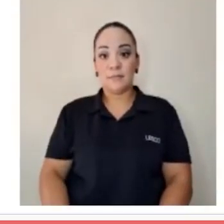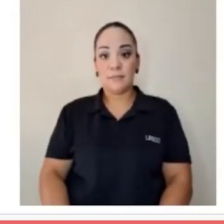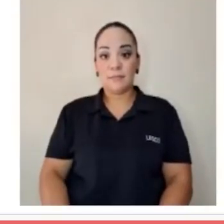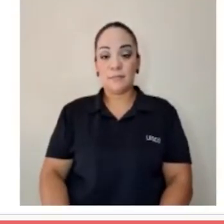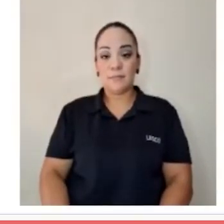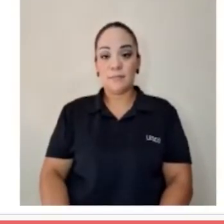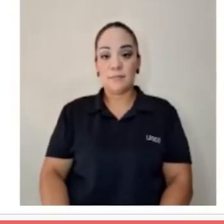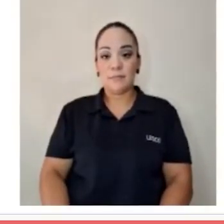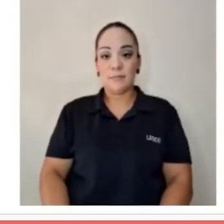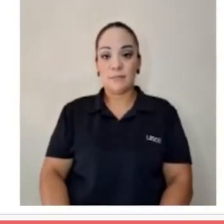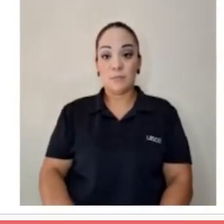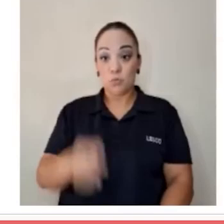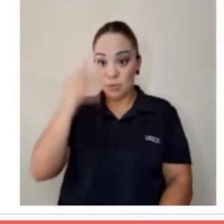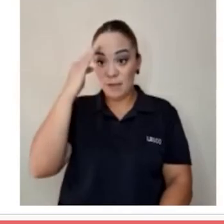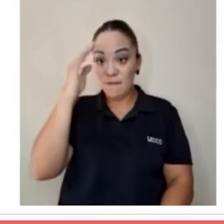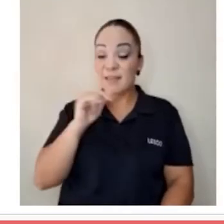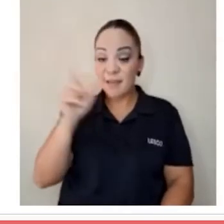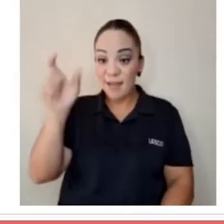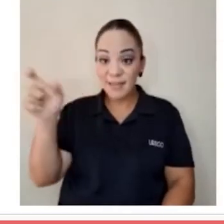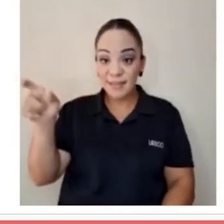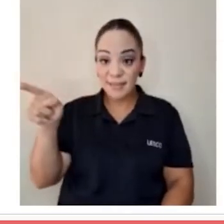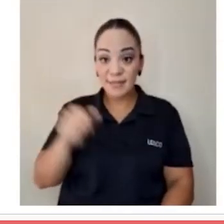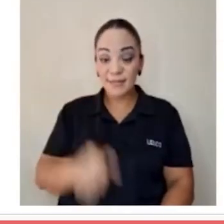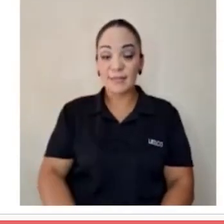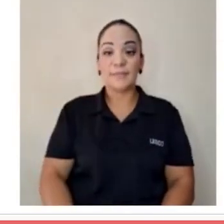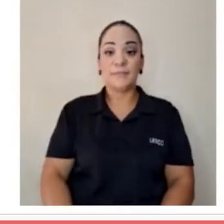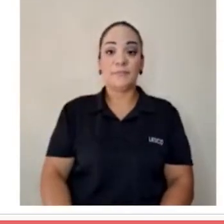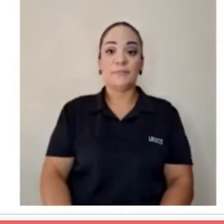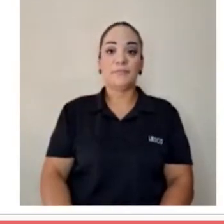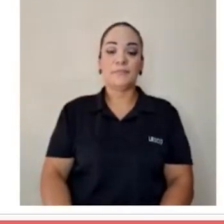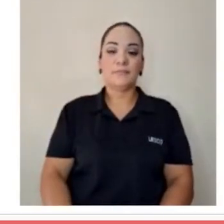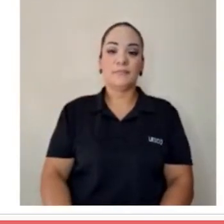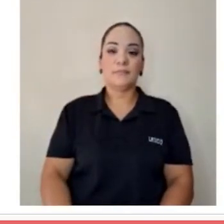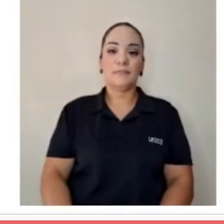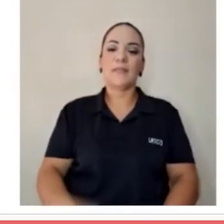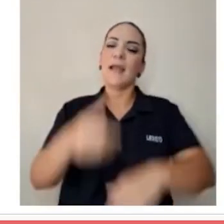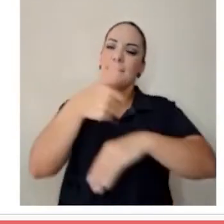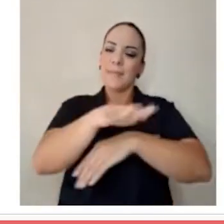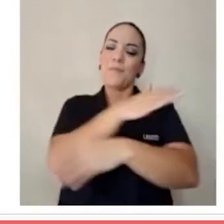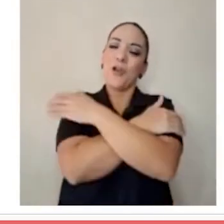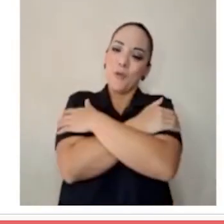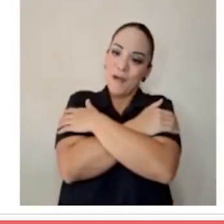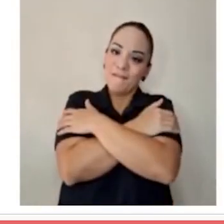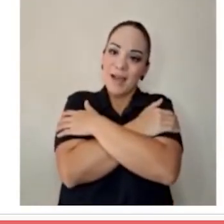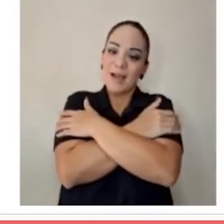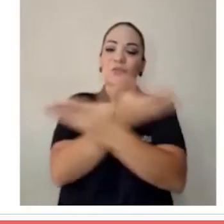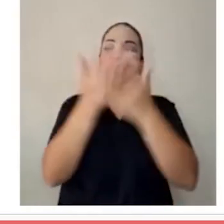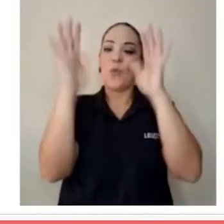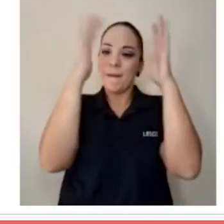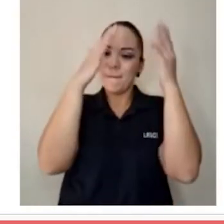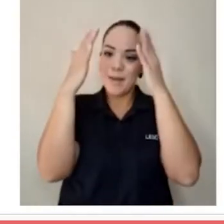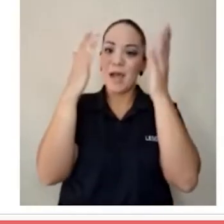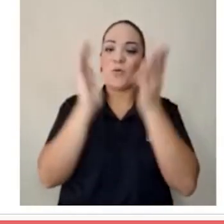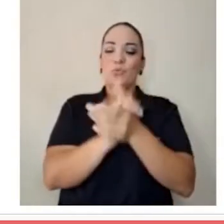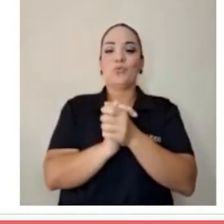¿La conocen? ¿Por qué no le mandamos un abrazo, un aplauso?